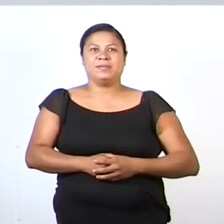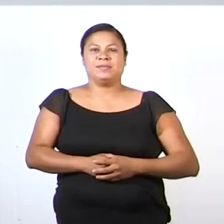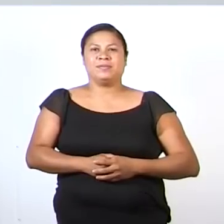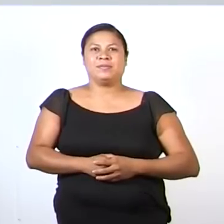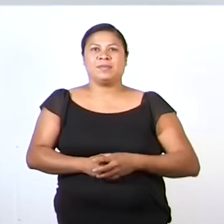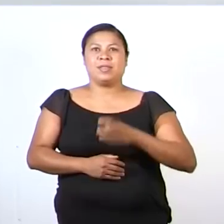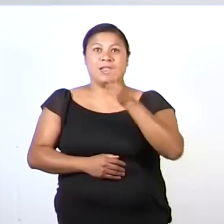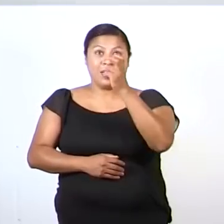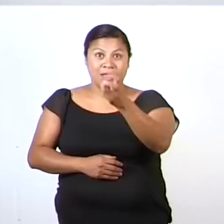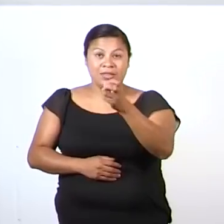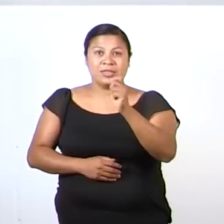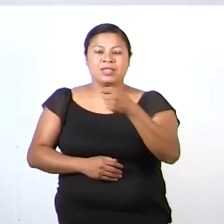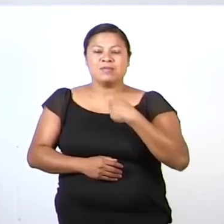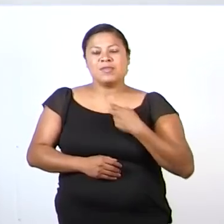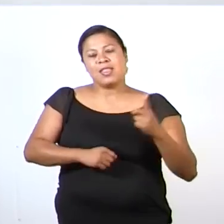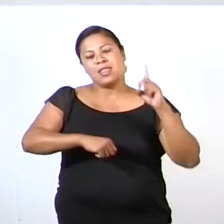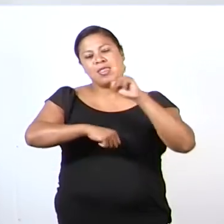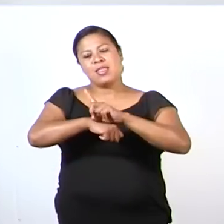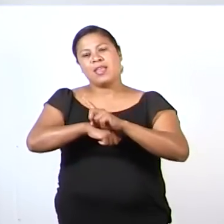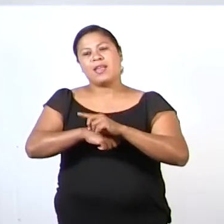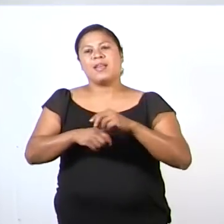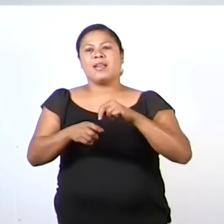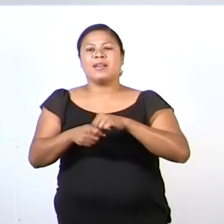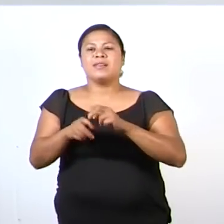Ese fue mi día en el parque.